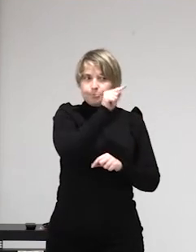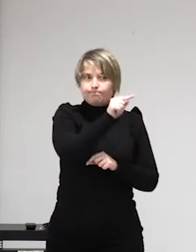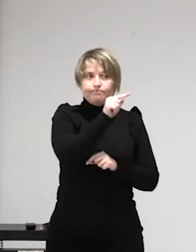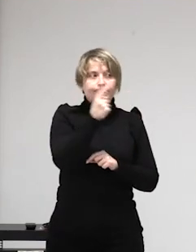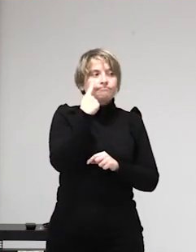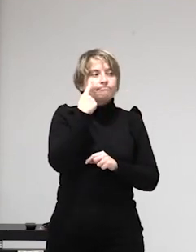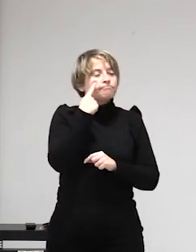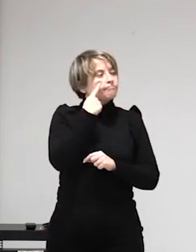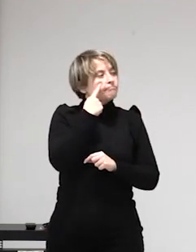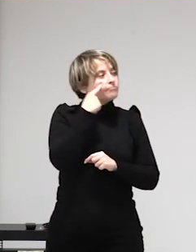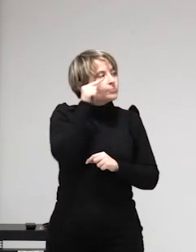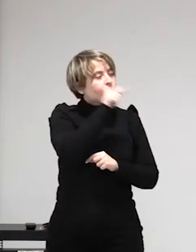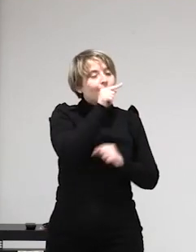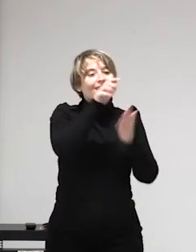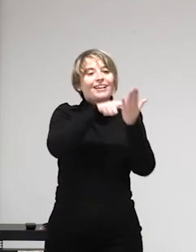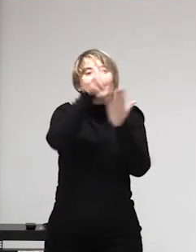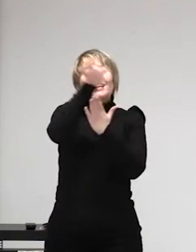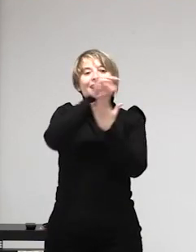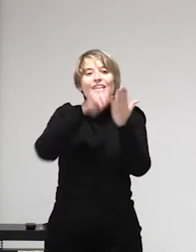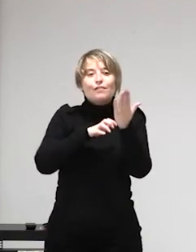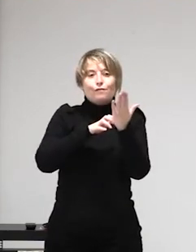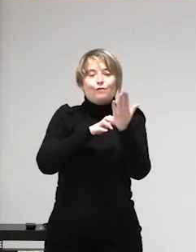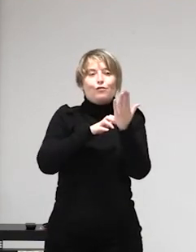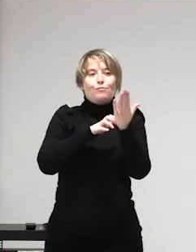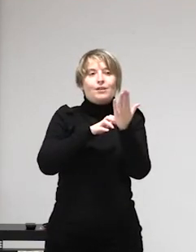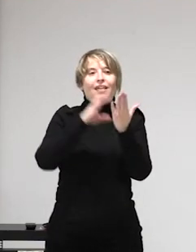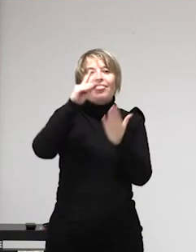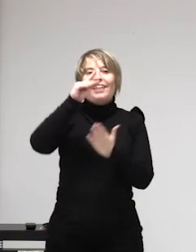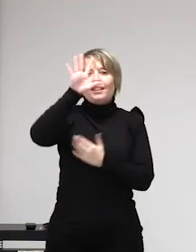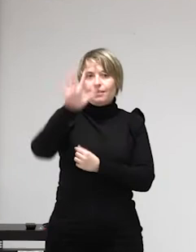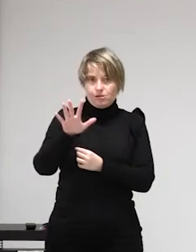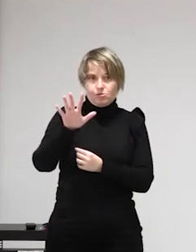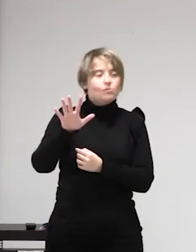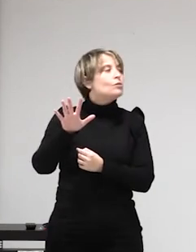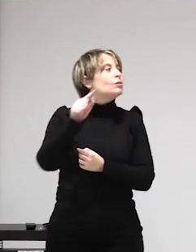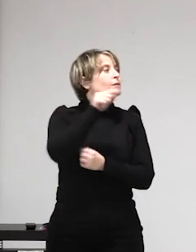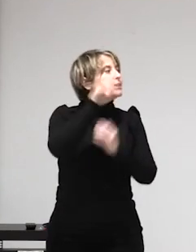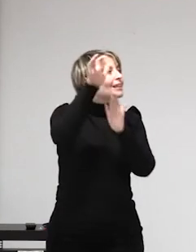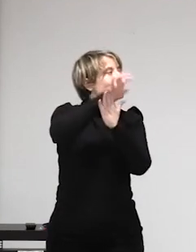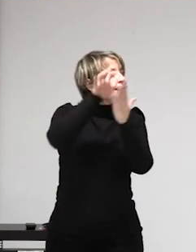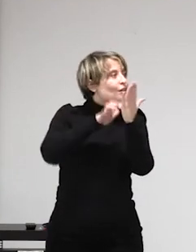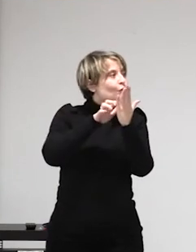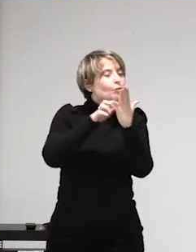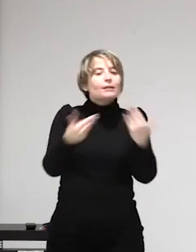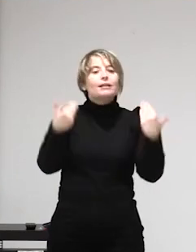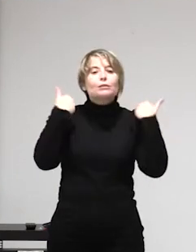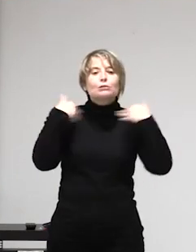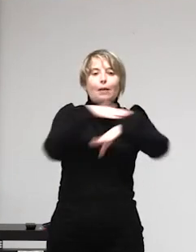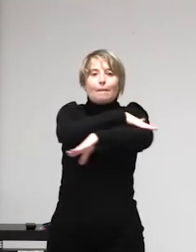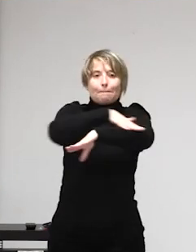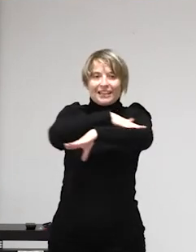vamos con Eustadi si te iba a decir que precisamente una de las cuestiones a la hora de preparar este debate que lo comentábamos era la dificultad de encontrar